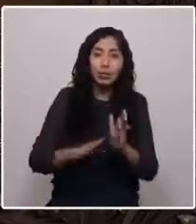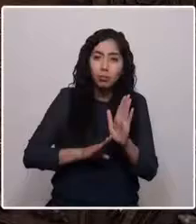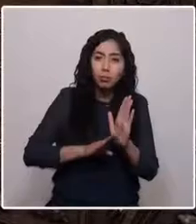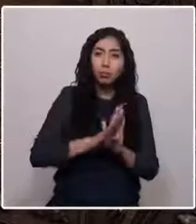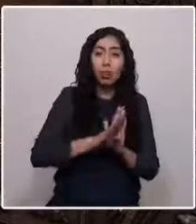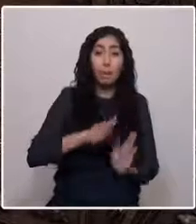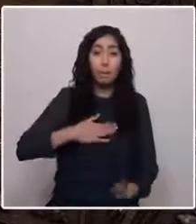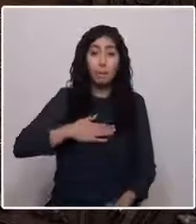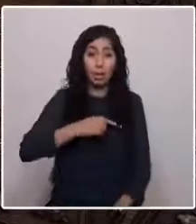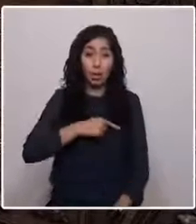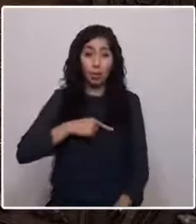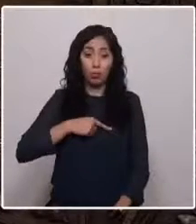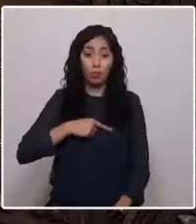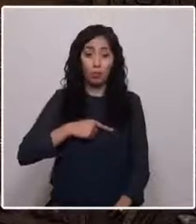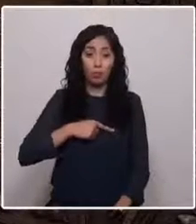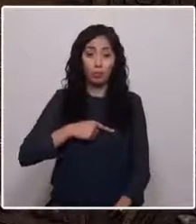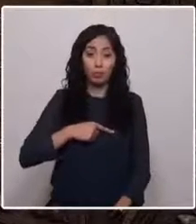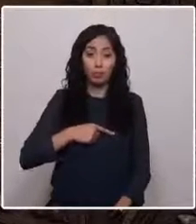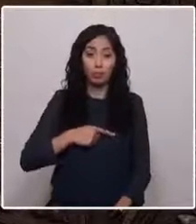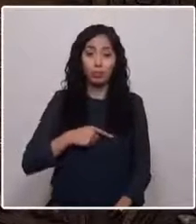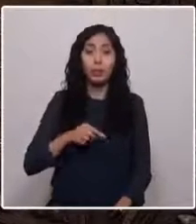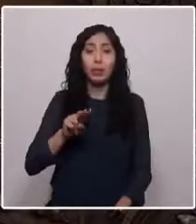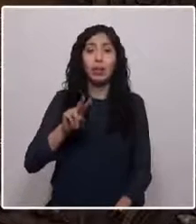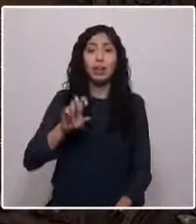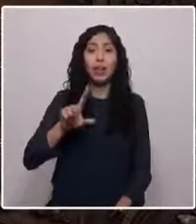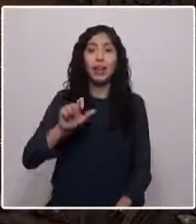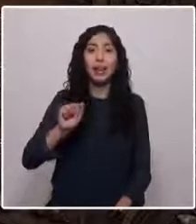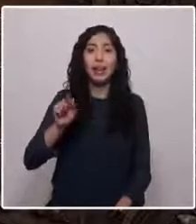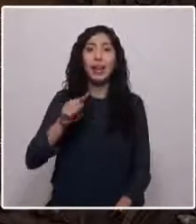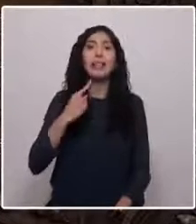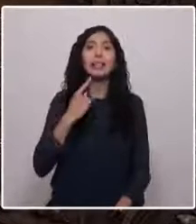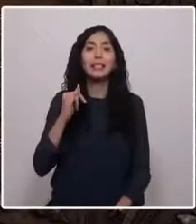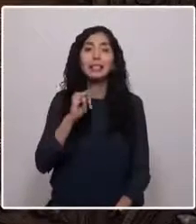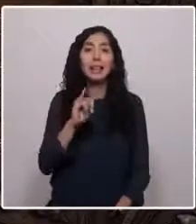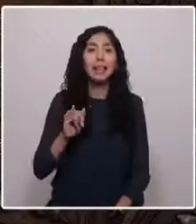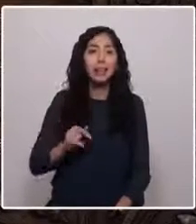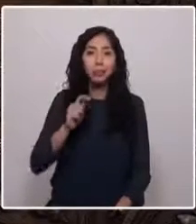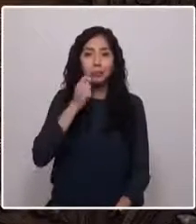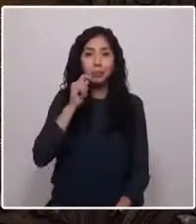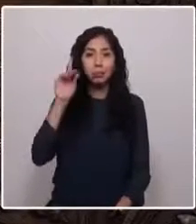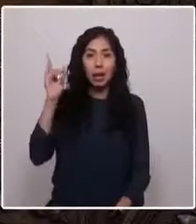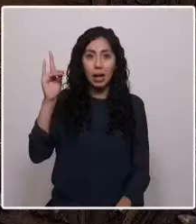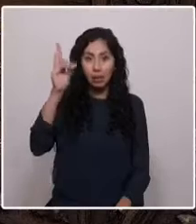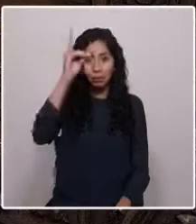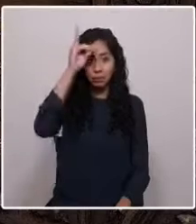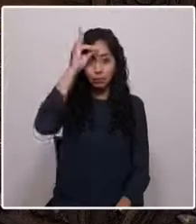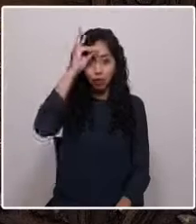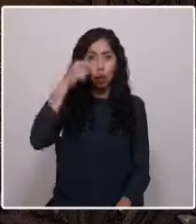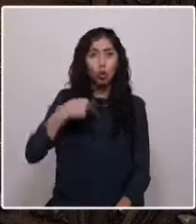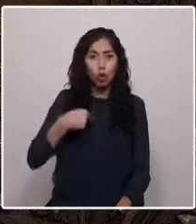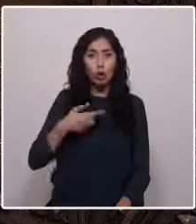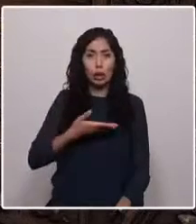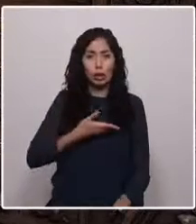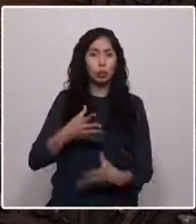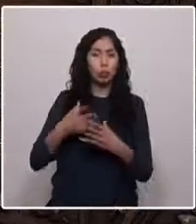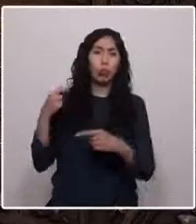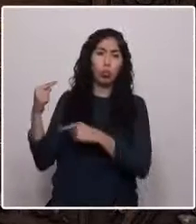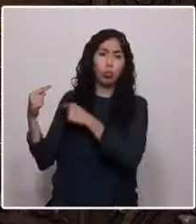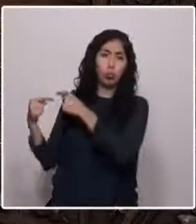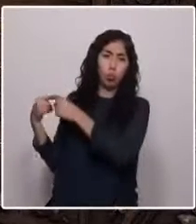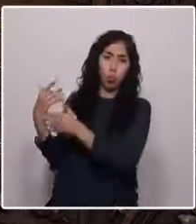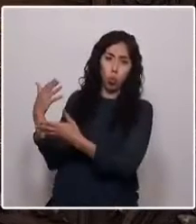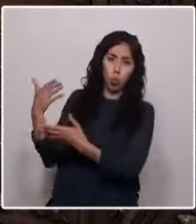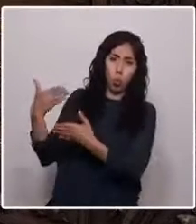Liganantay. Con 14.250 años de carga histórica y genética de